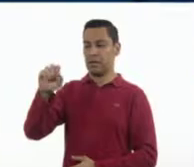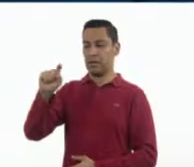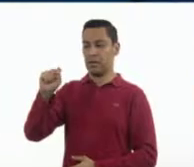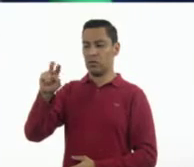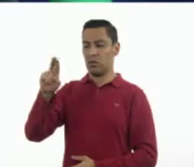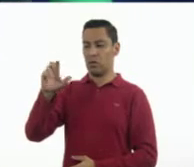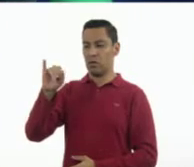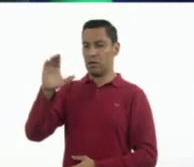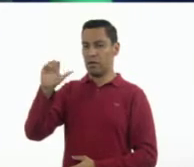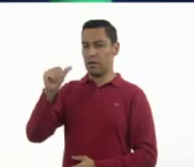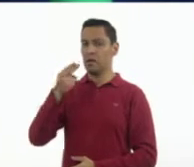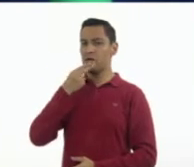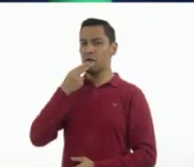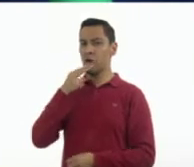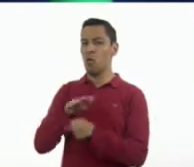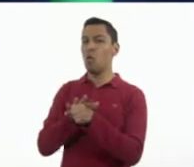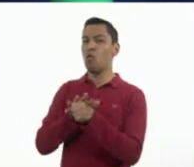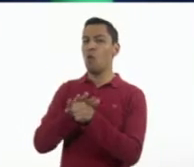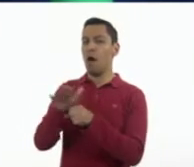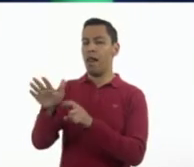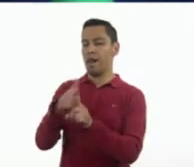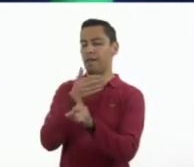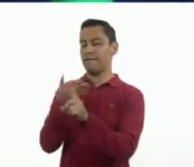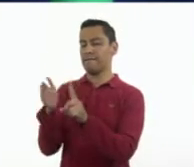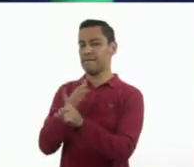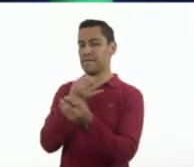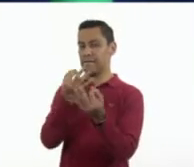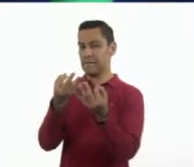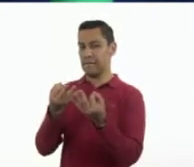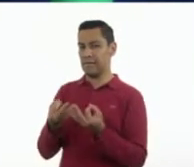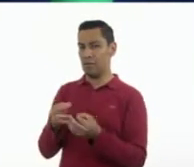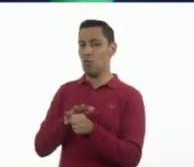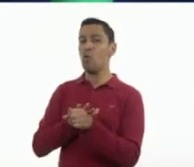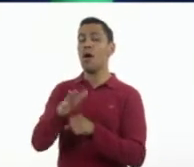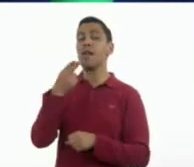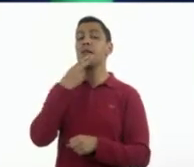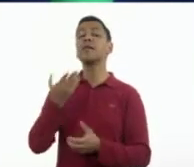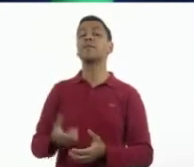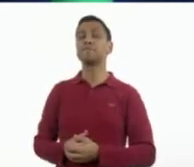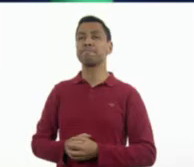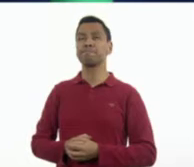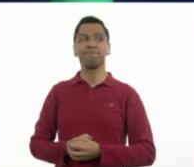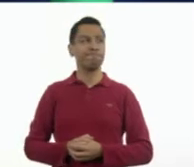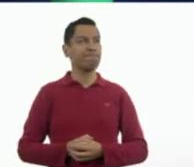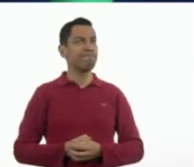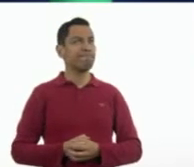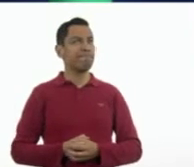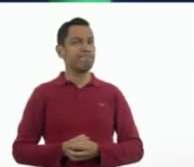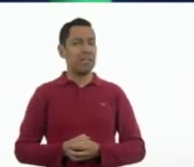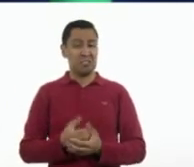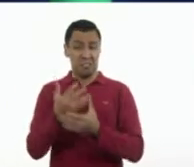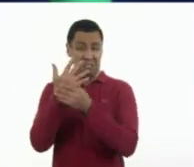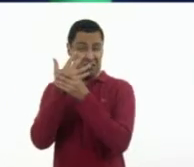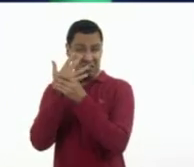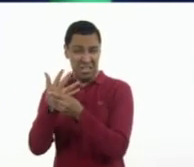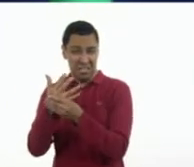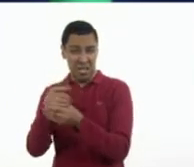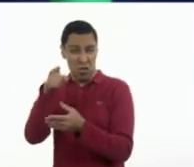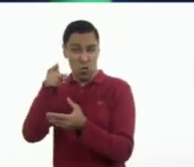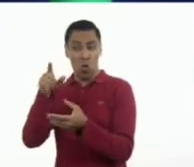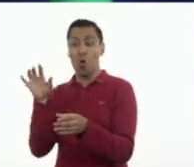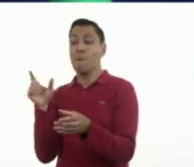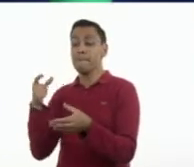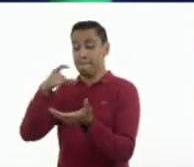del público? Pues a mí me llama la atención la frase que dice... Todas las ganancias se donarán a la